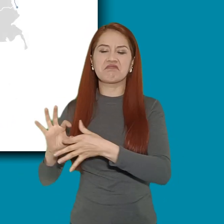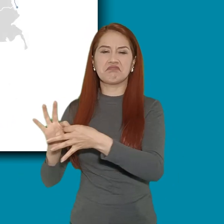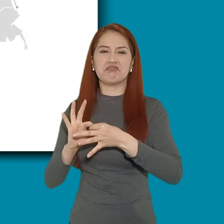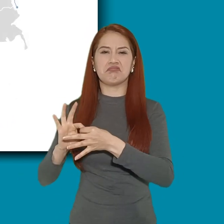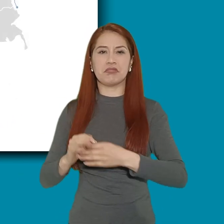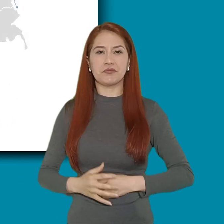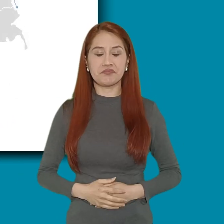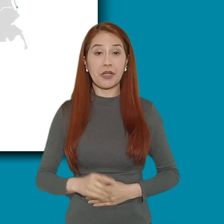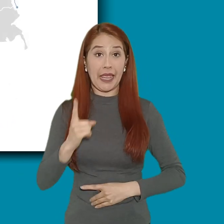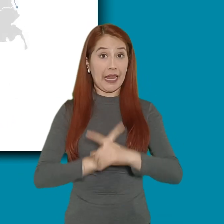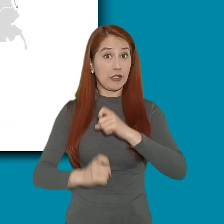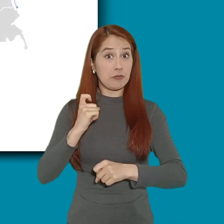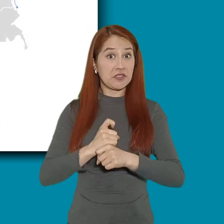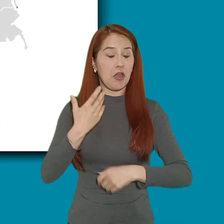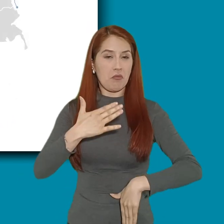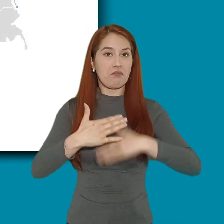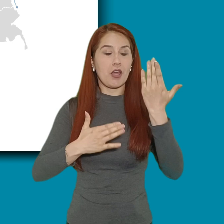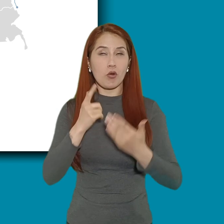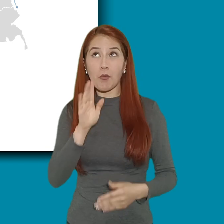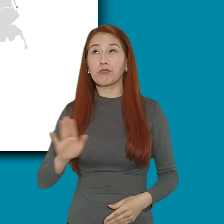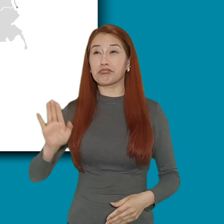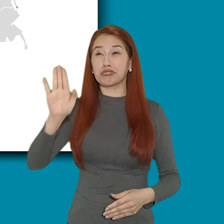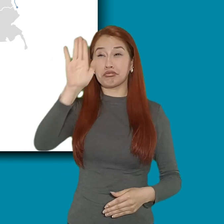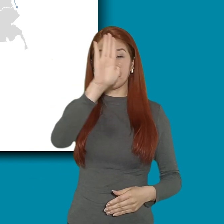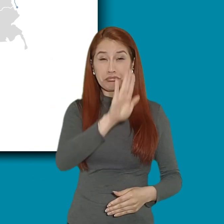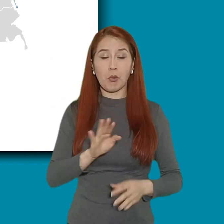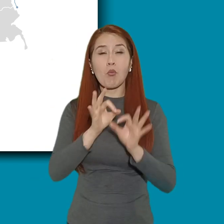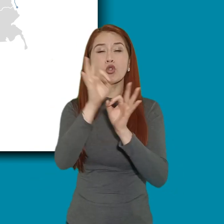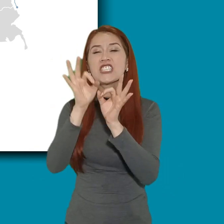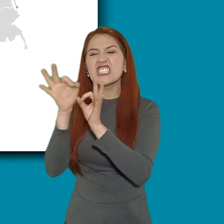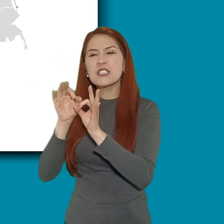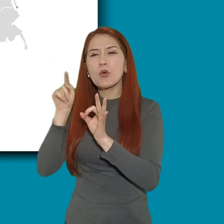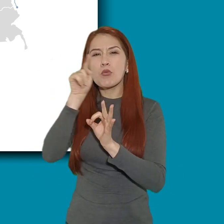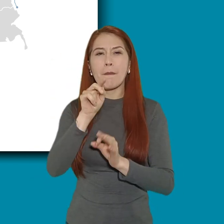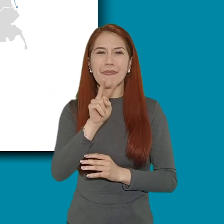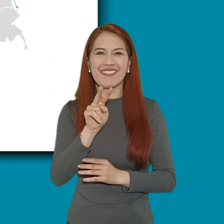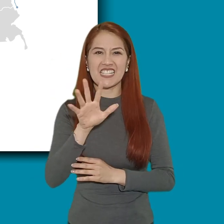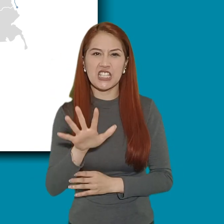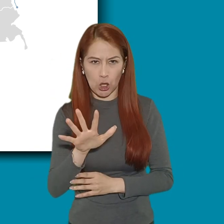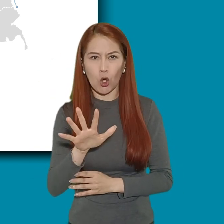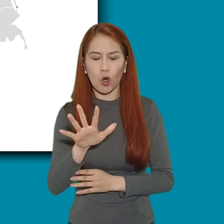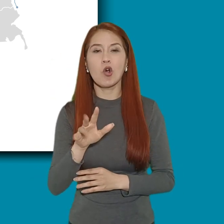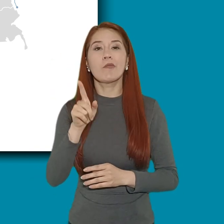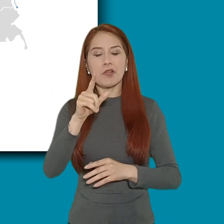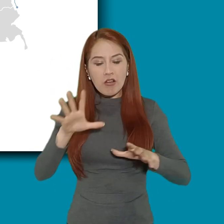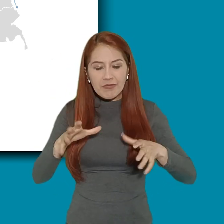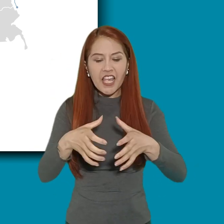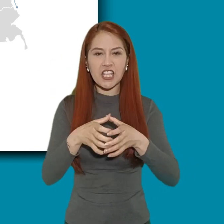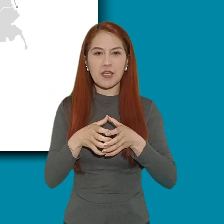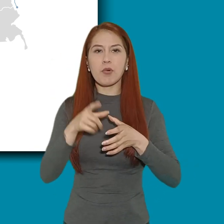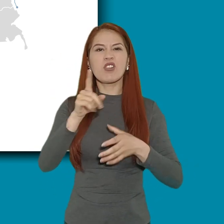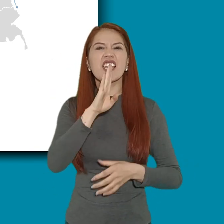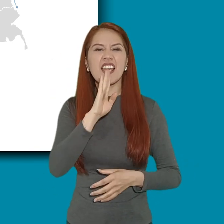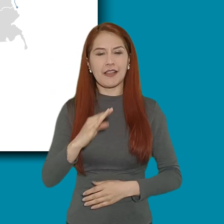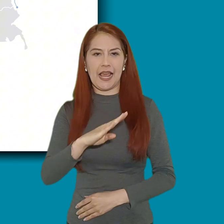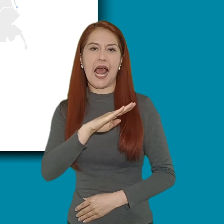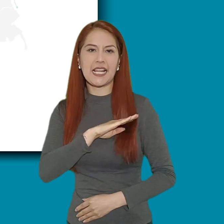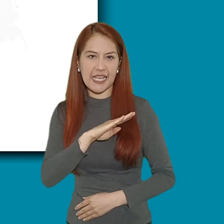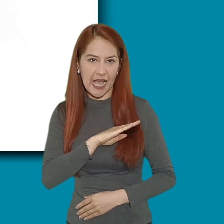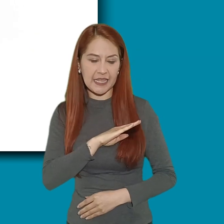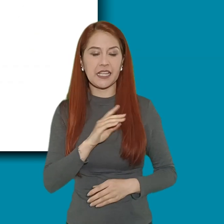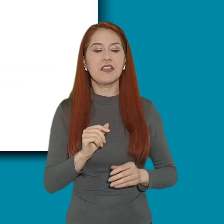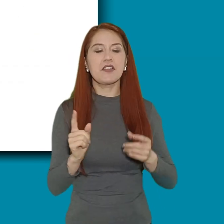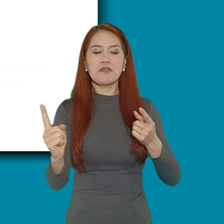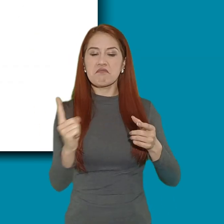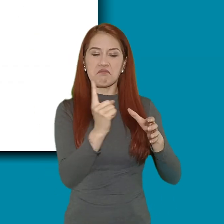municipios priorizados, en los cuales se trabajó con los equipos municipales, liderados por los alcaldes y los responsables